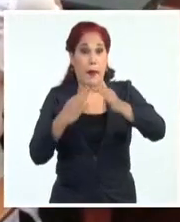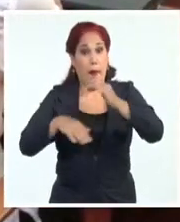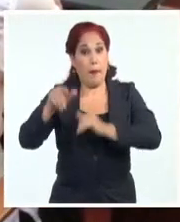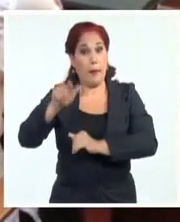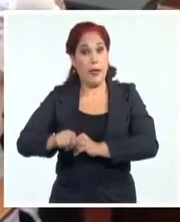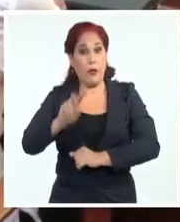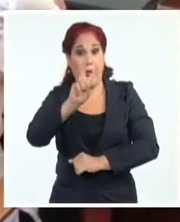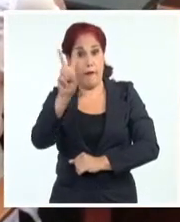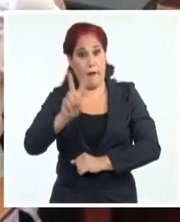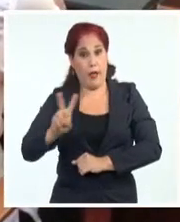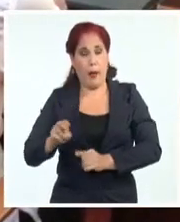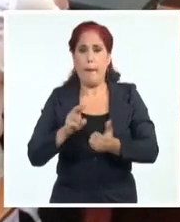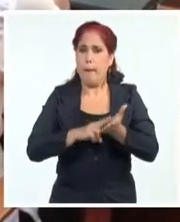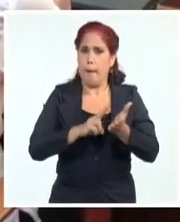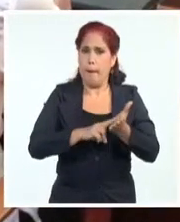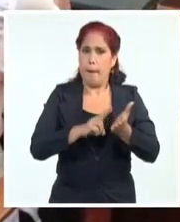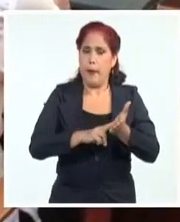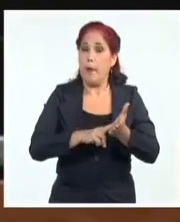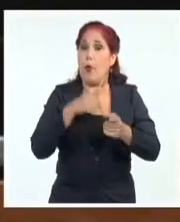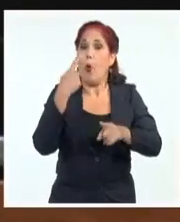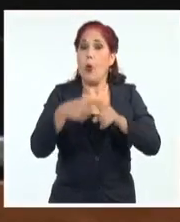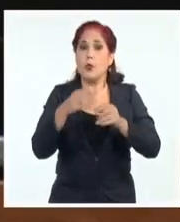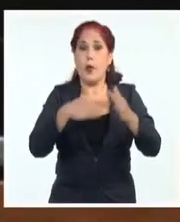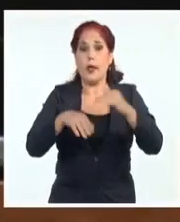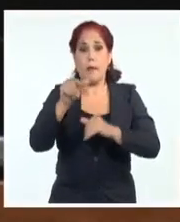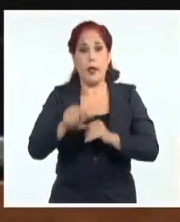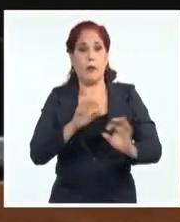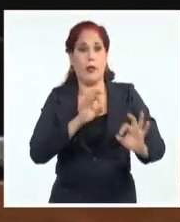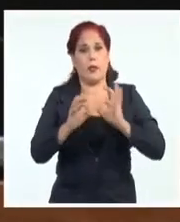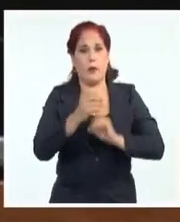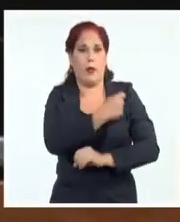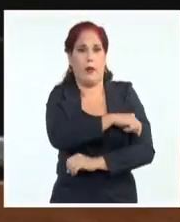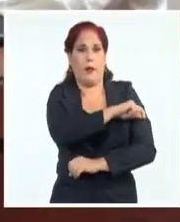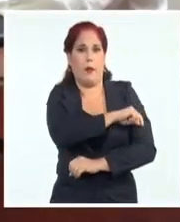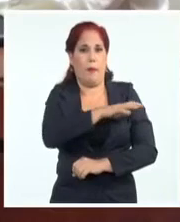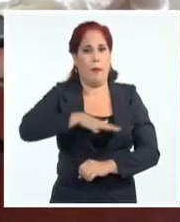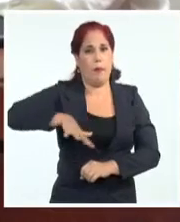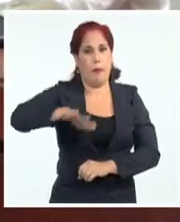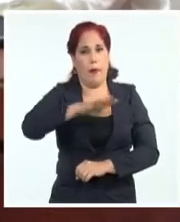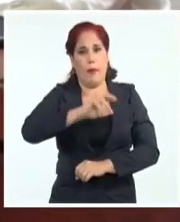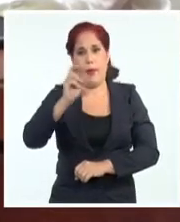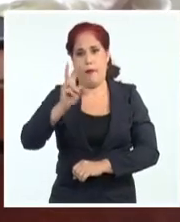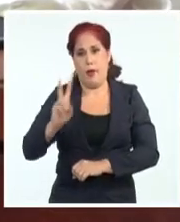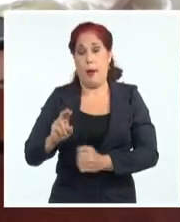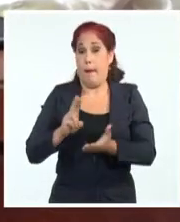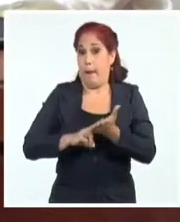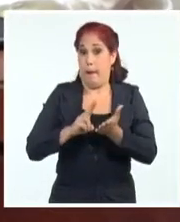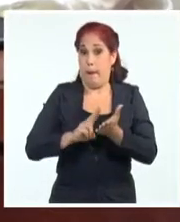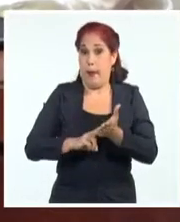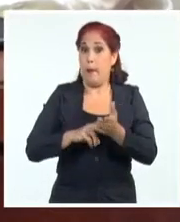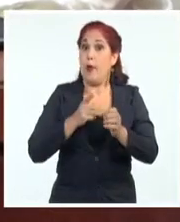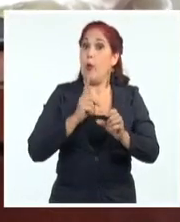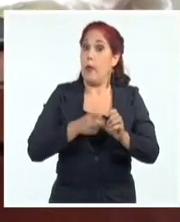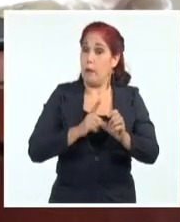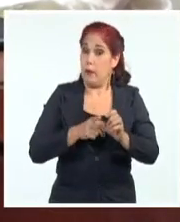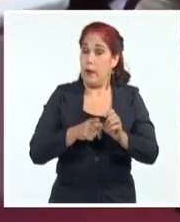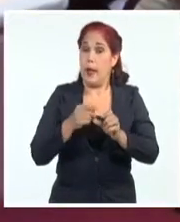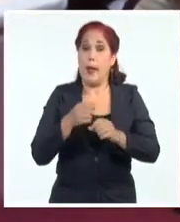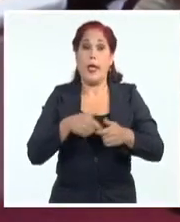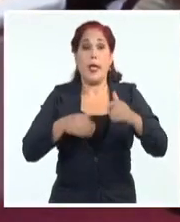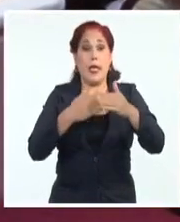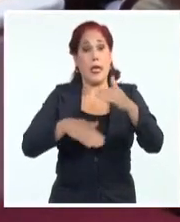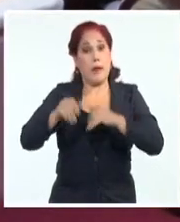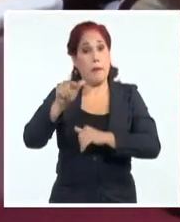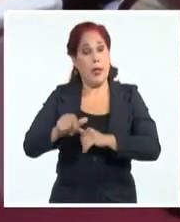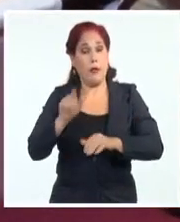To Lam, miembro del Buró Político y Ministro de Seguridad Pública. Fan Van Yan, miembro del Buró Político y Ministro de Defensa. Din